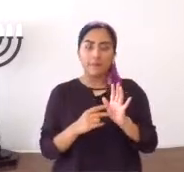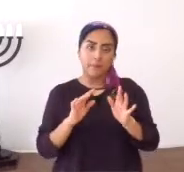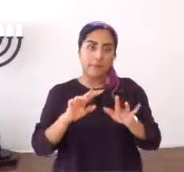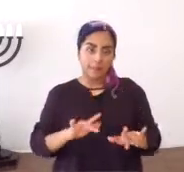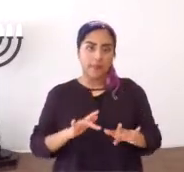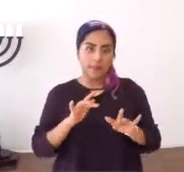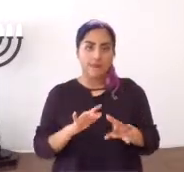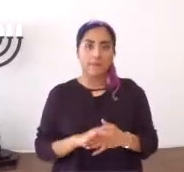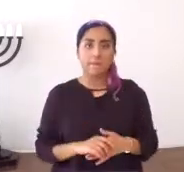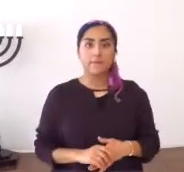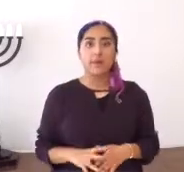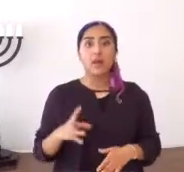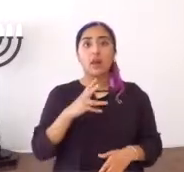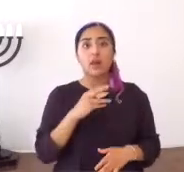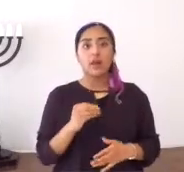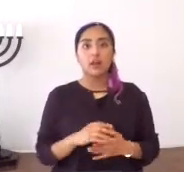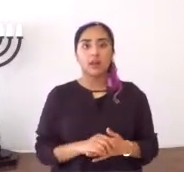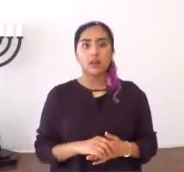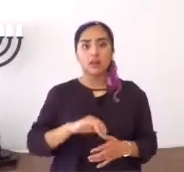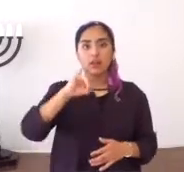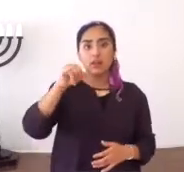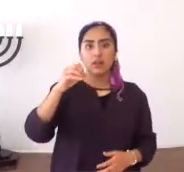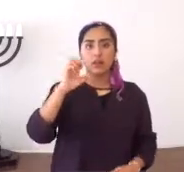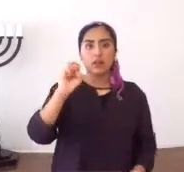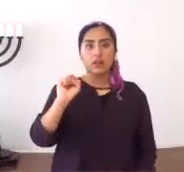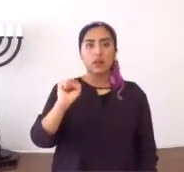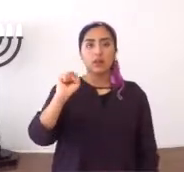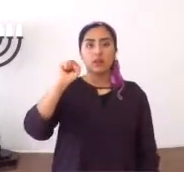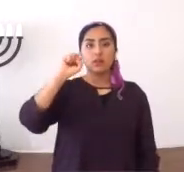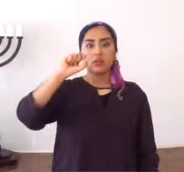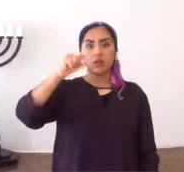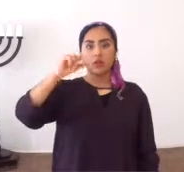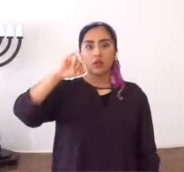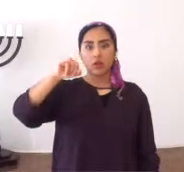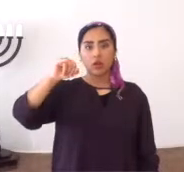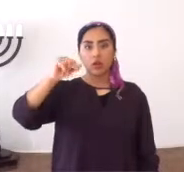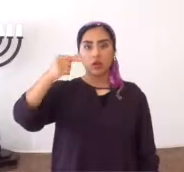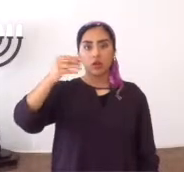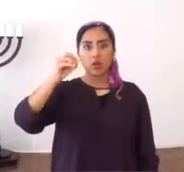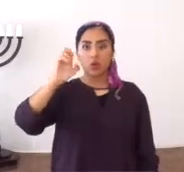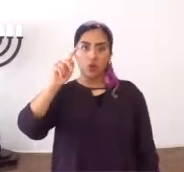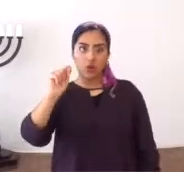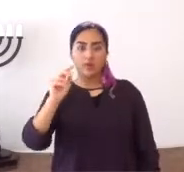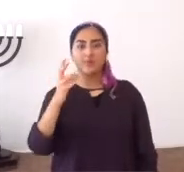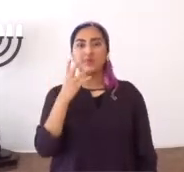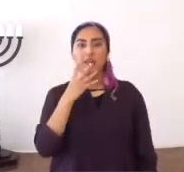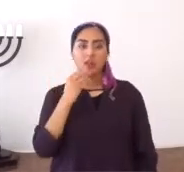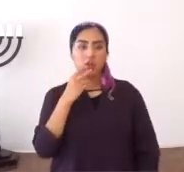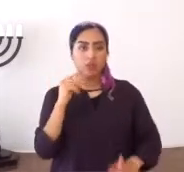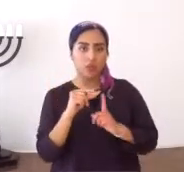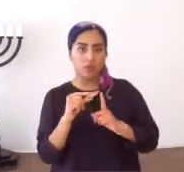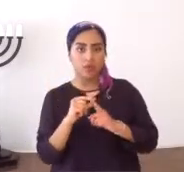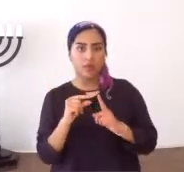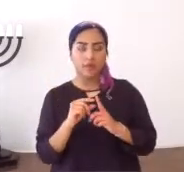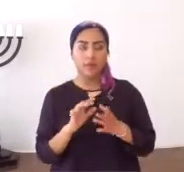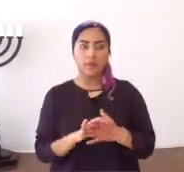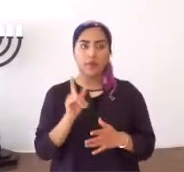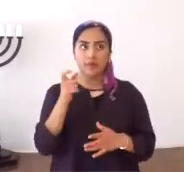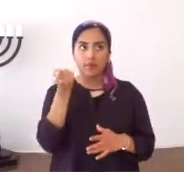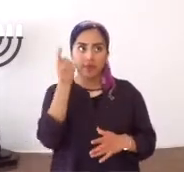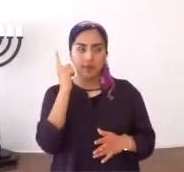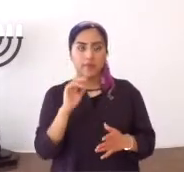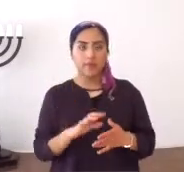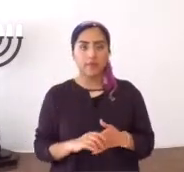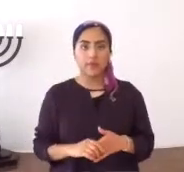Rahamim, quiere decir misericordias, y Jezgoth, quiere decir, una misericordia, por así decirlo, que no es la palabra, más